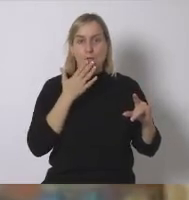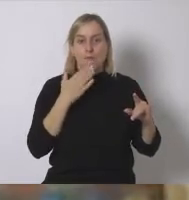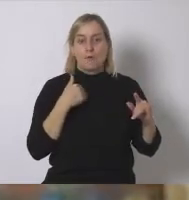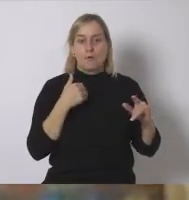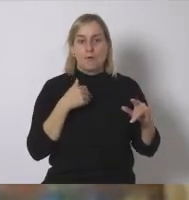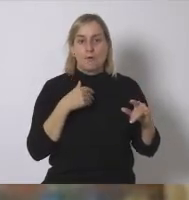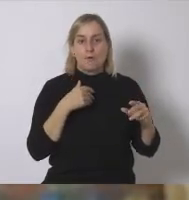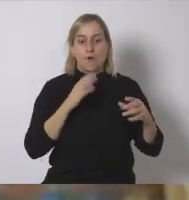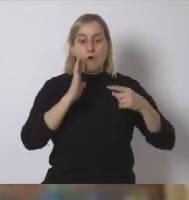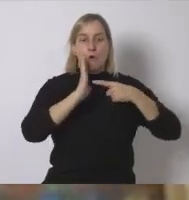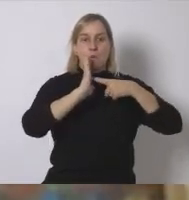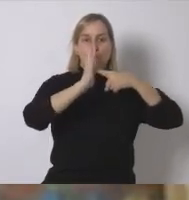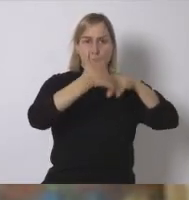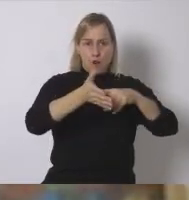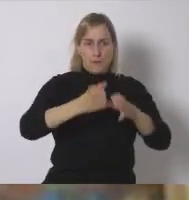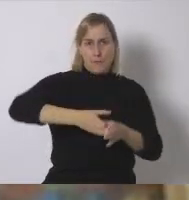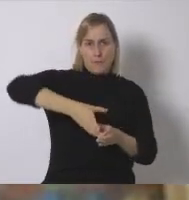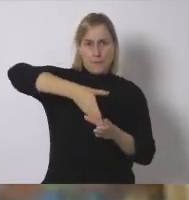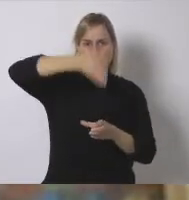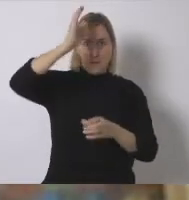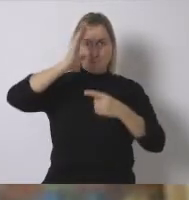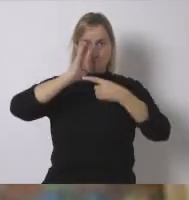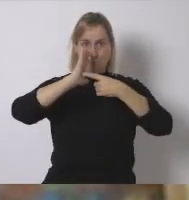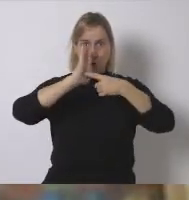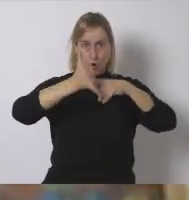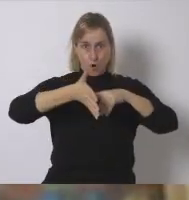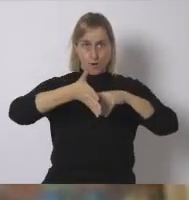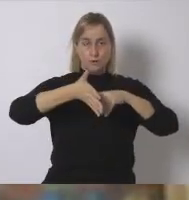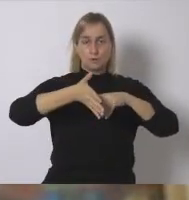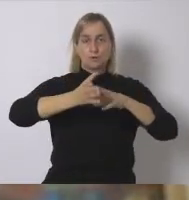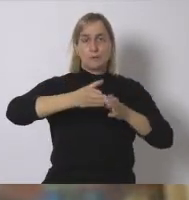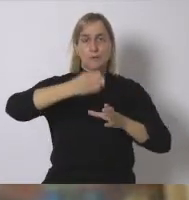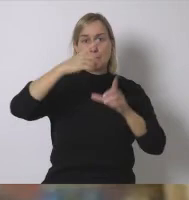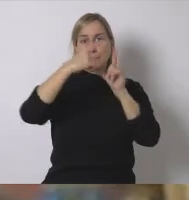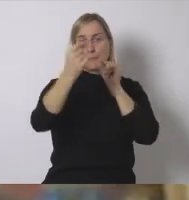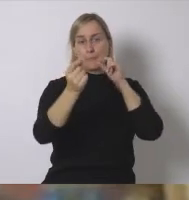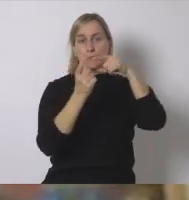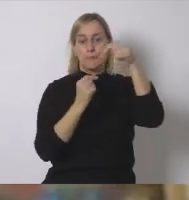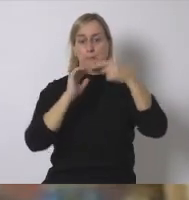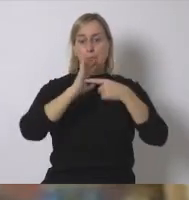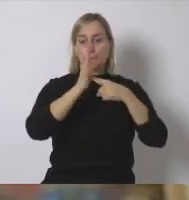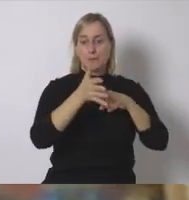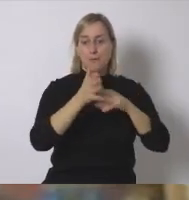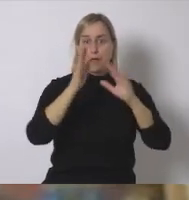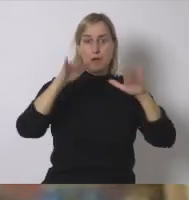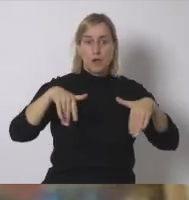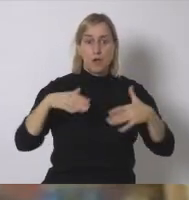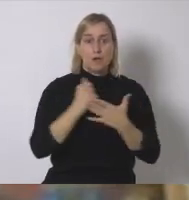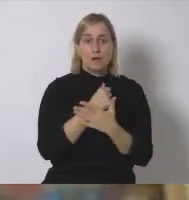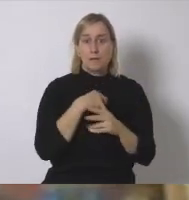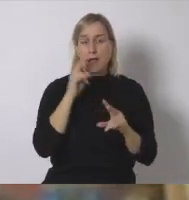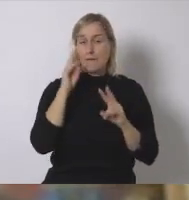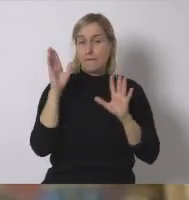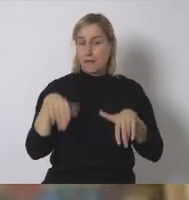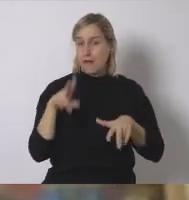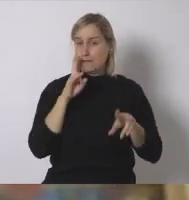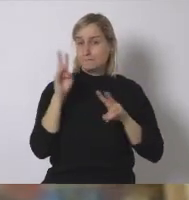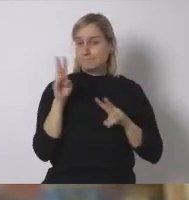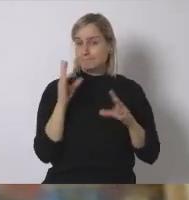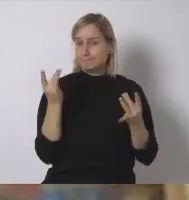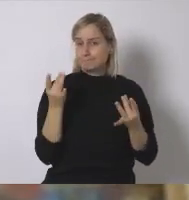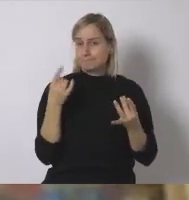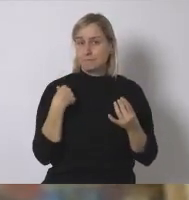molinos de viento mirar yo lo que estoy viendo con todas las comillas que queréis ponerlos es que de nuevo